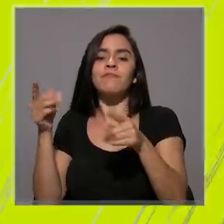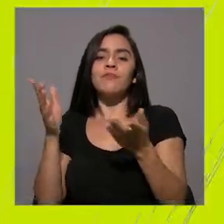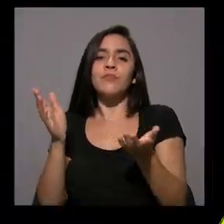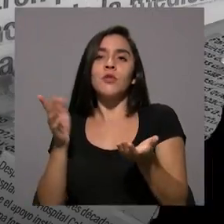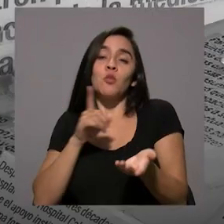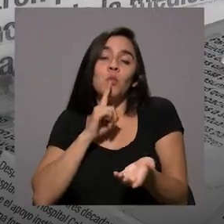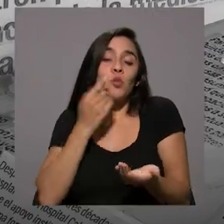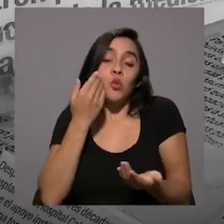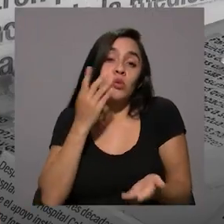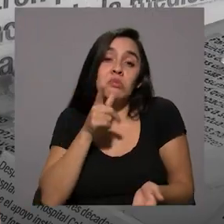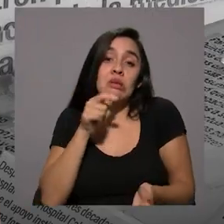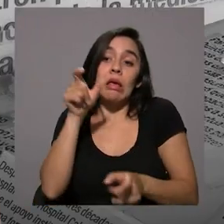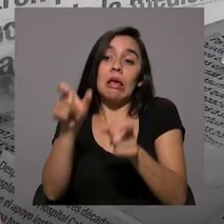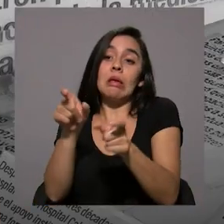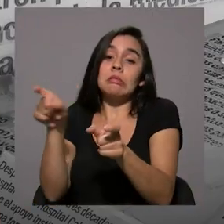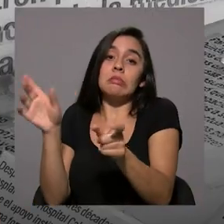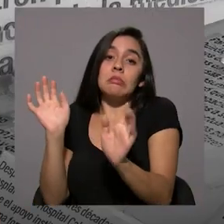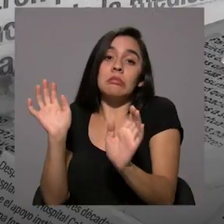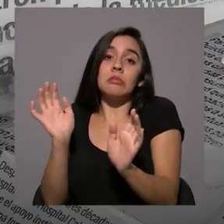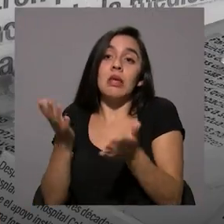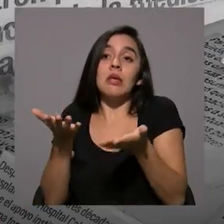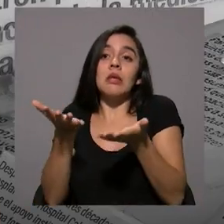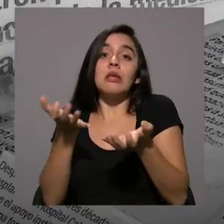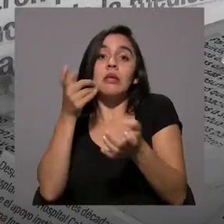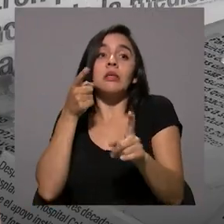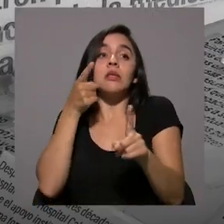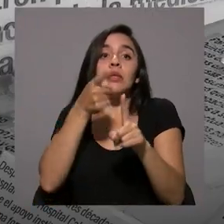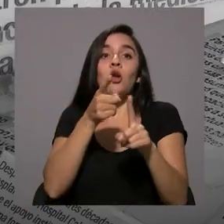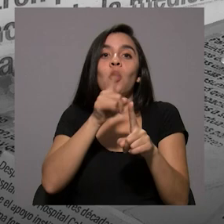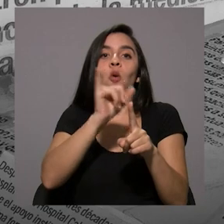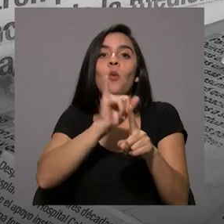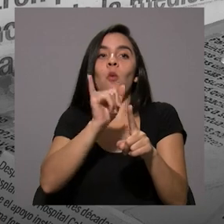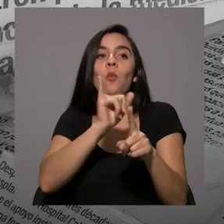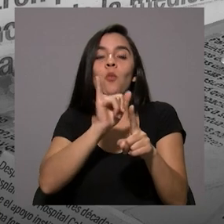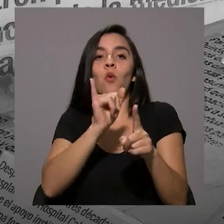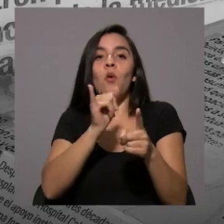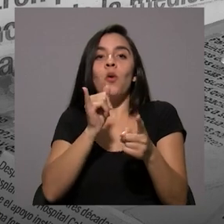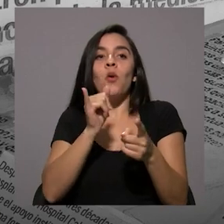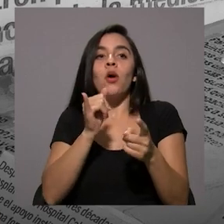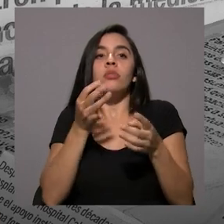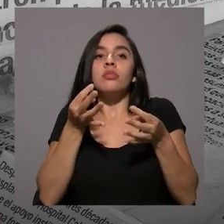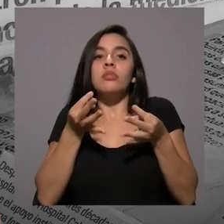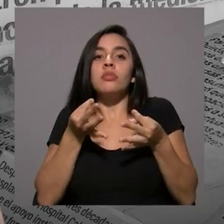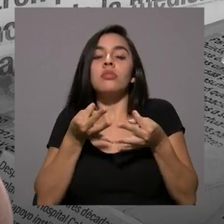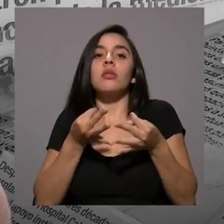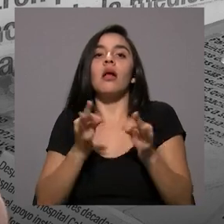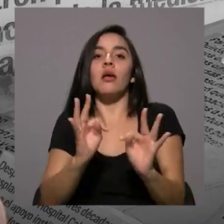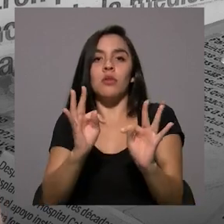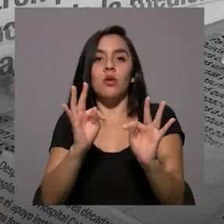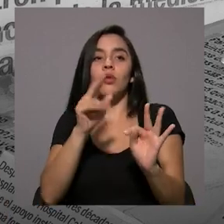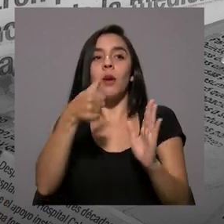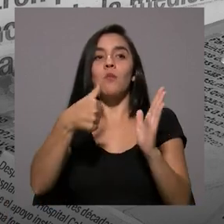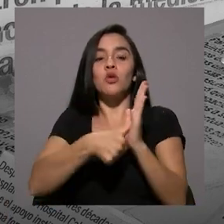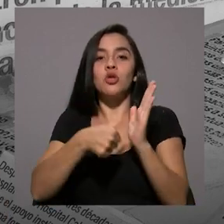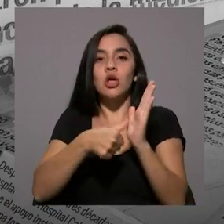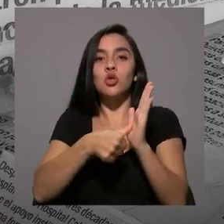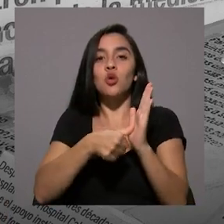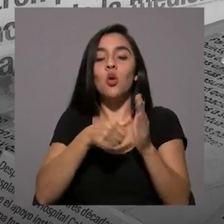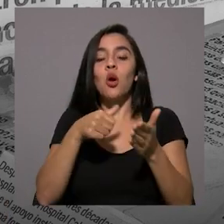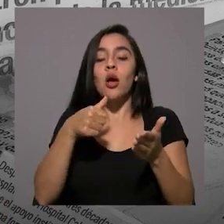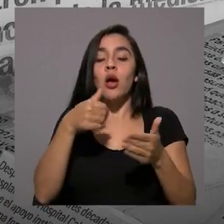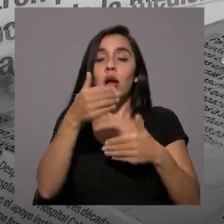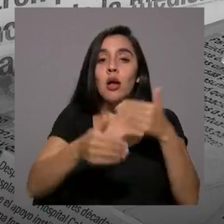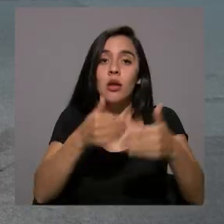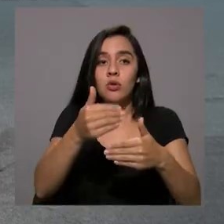bueno, la verdad no sabemos quiénes, quisieron desestabilizar esa forma tan pacífica y tranquila en la que llevamos adelante a los procesos